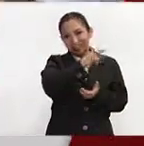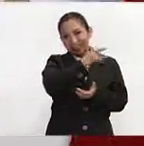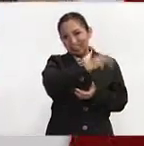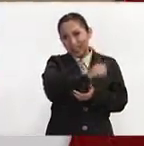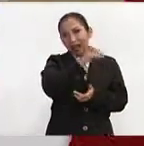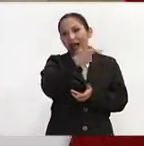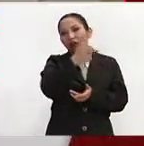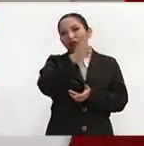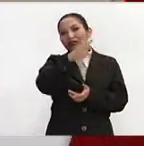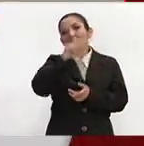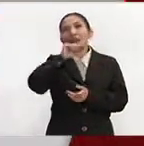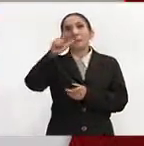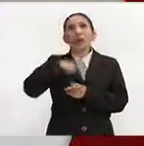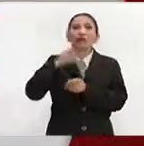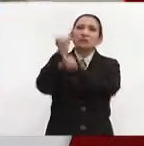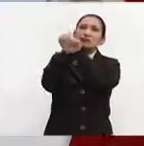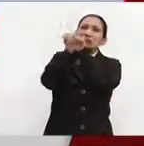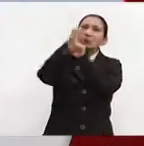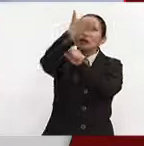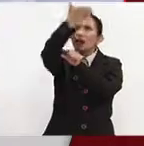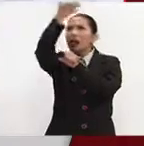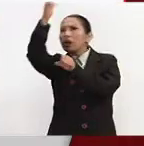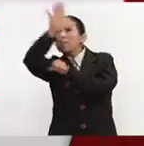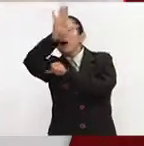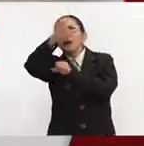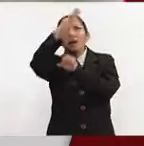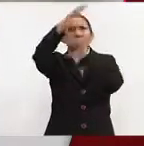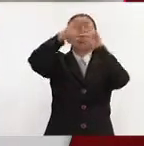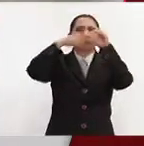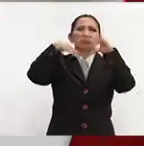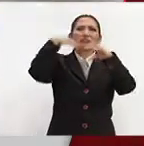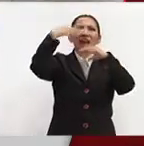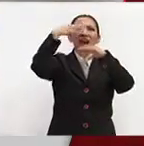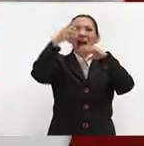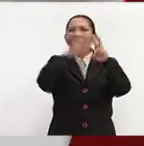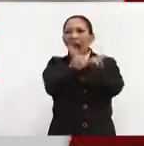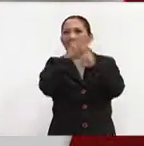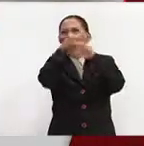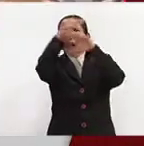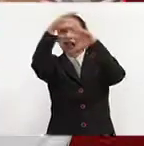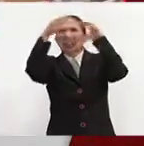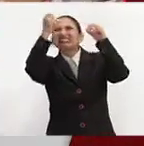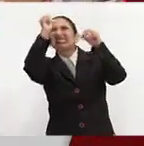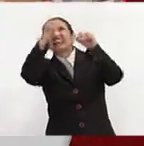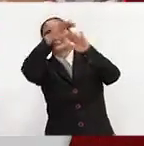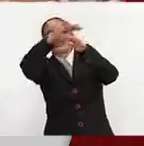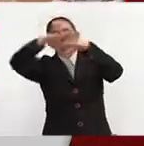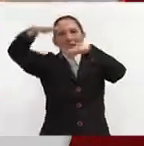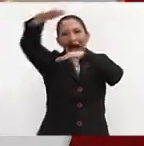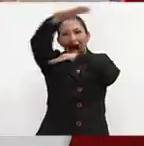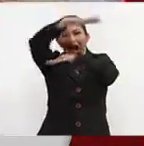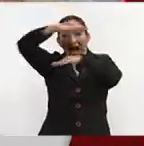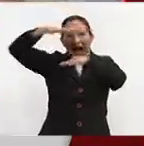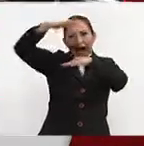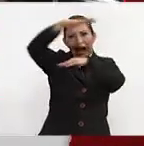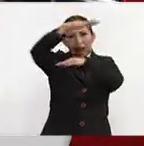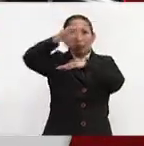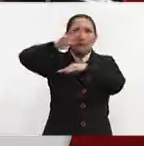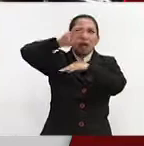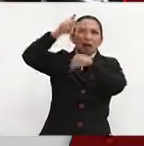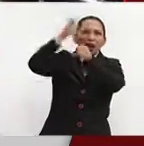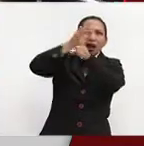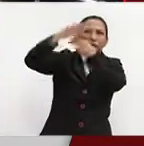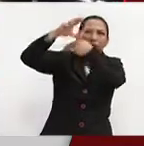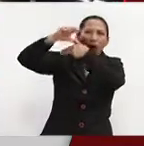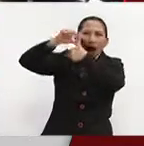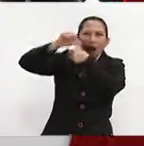atmósfera. Estudia la climatología y estos elementos que hoy también son importantes para identificar los huracanes,